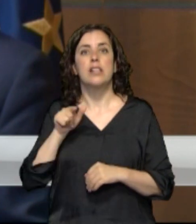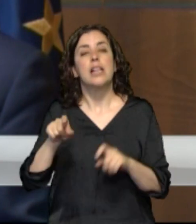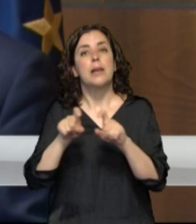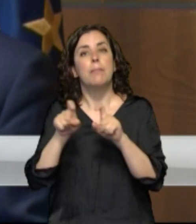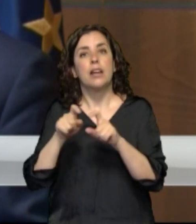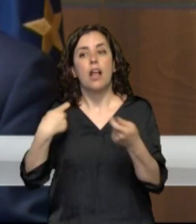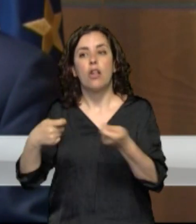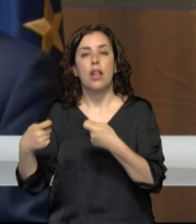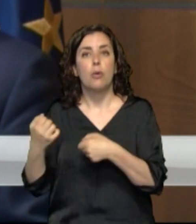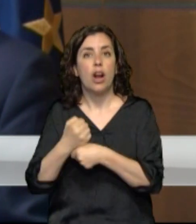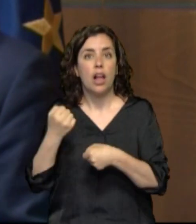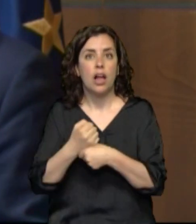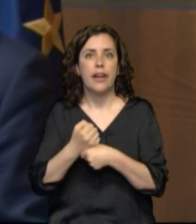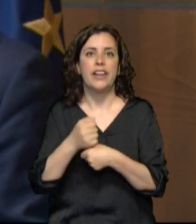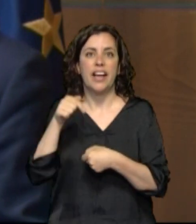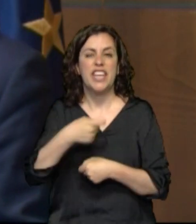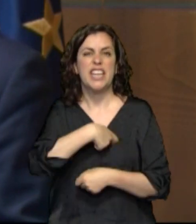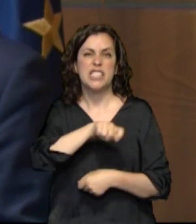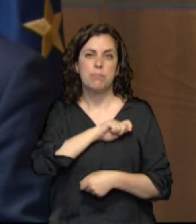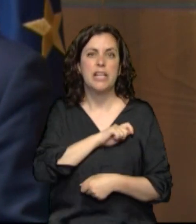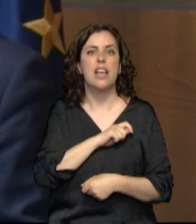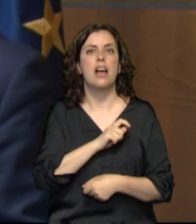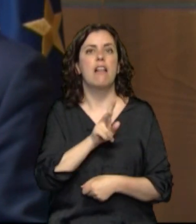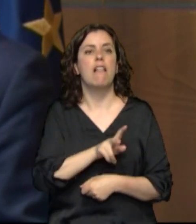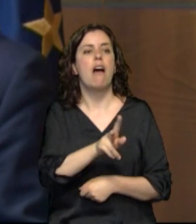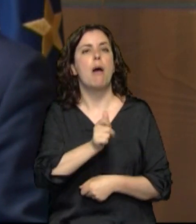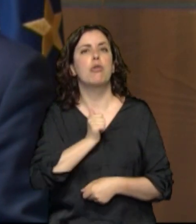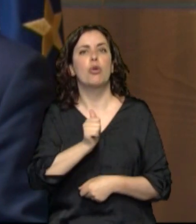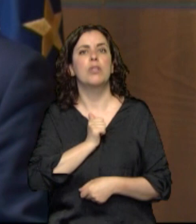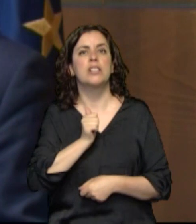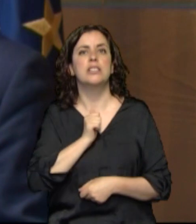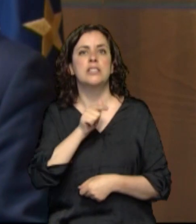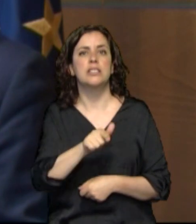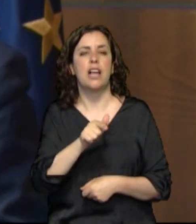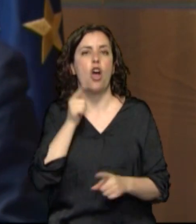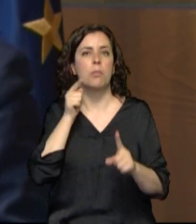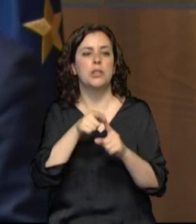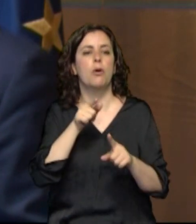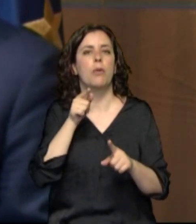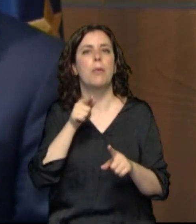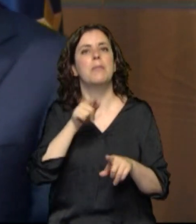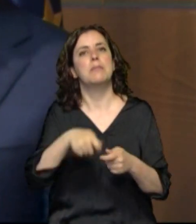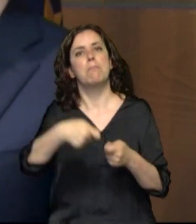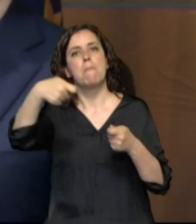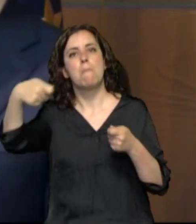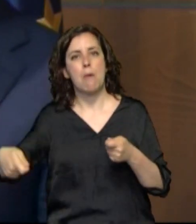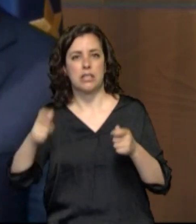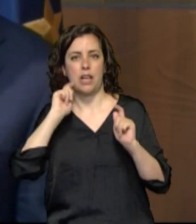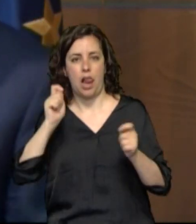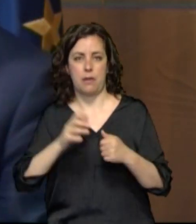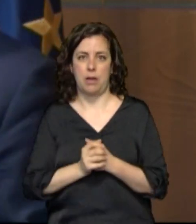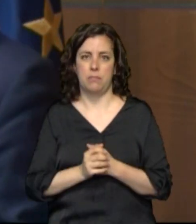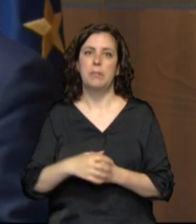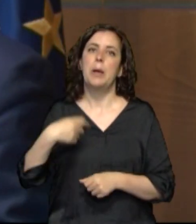se ha utilizado de moneda de cambio para conseguir una prórroga del estado de alarma. Presidenta, se puede hablar,